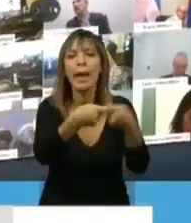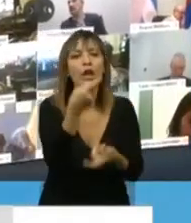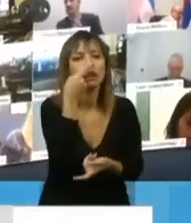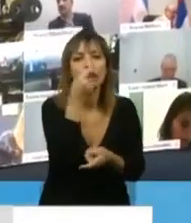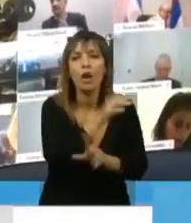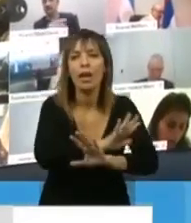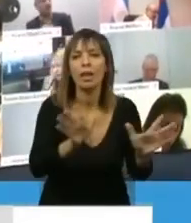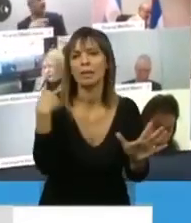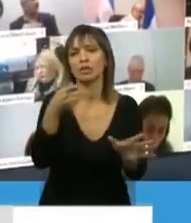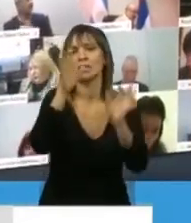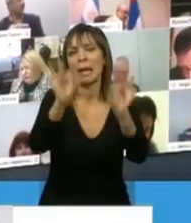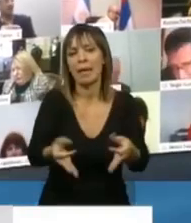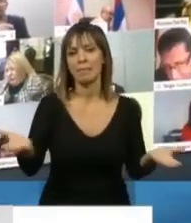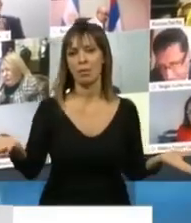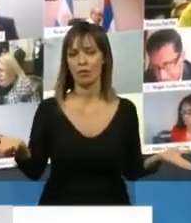y todos lo sabemos.